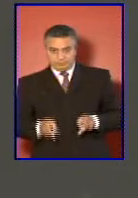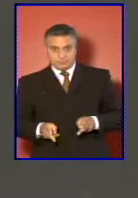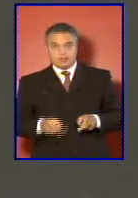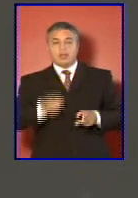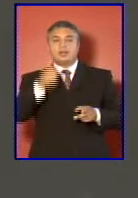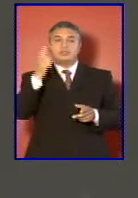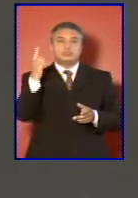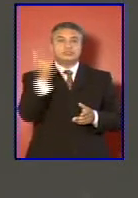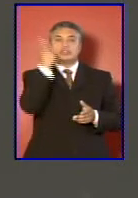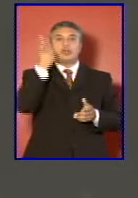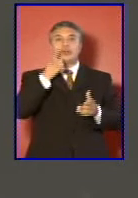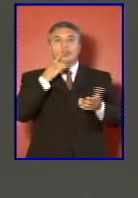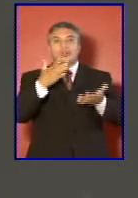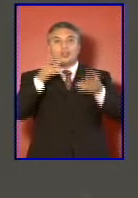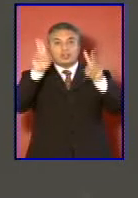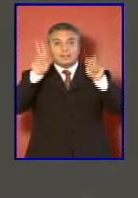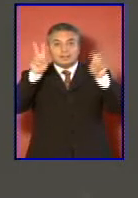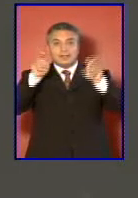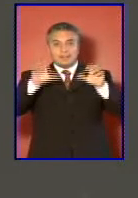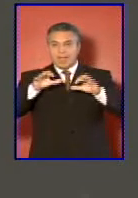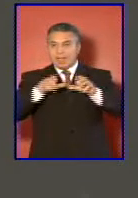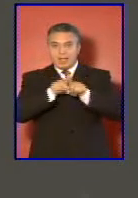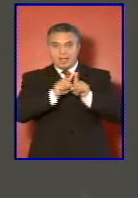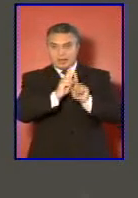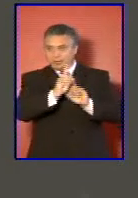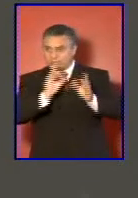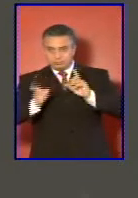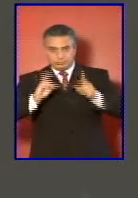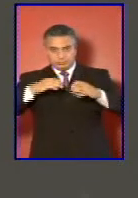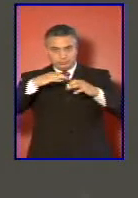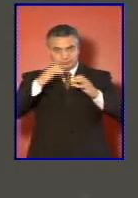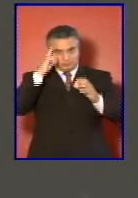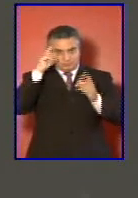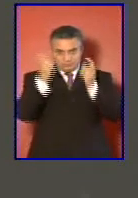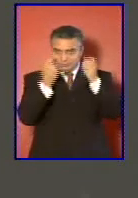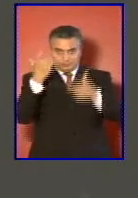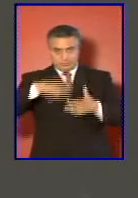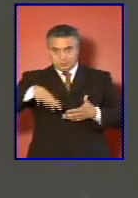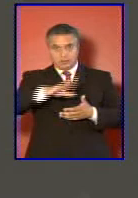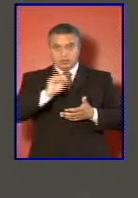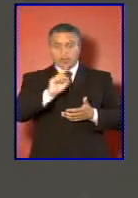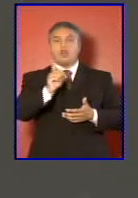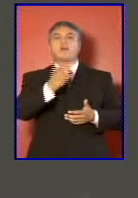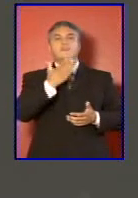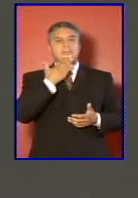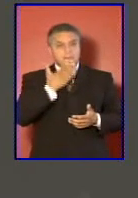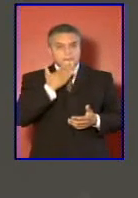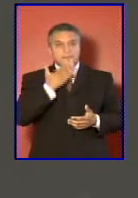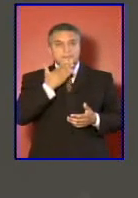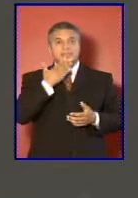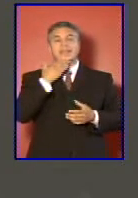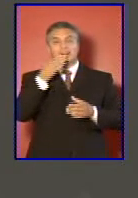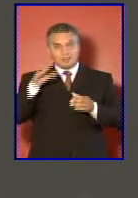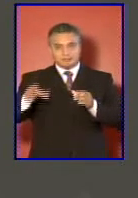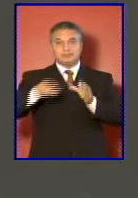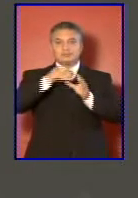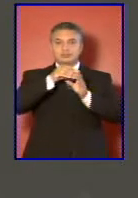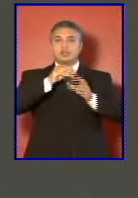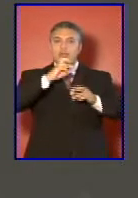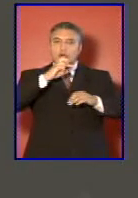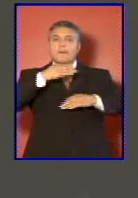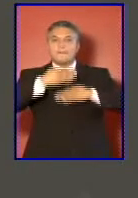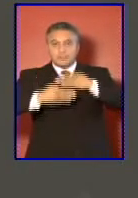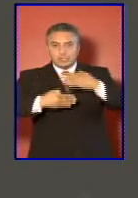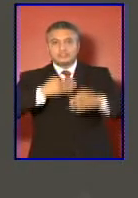abarcado el ámbito organizacional sino también comprende procesos y sus productos